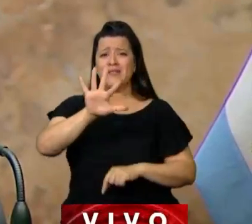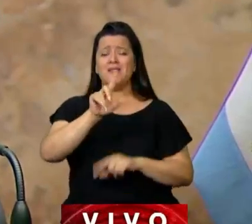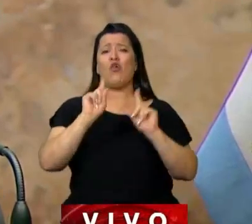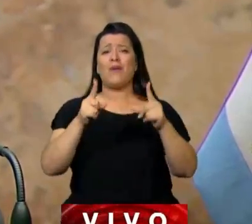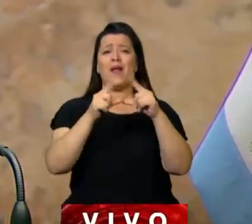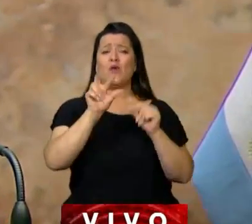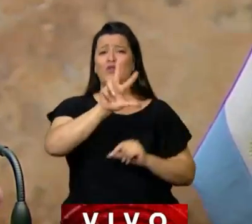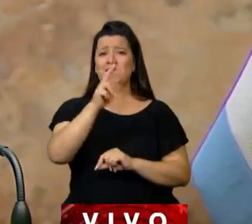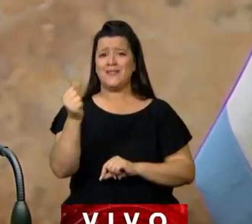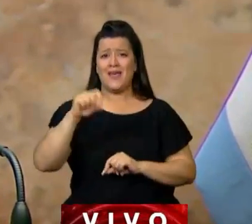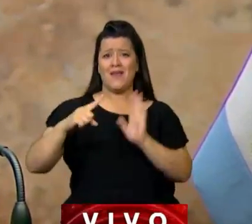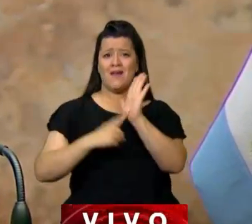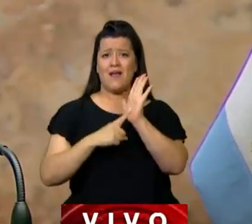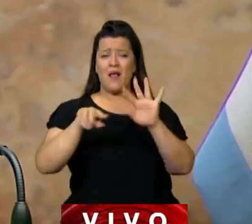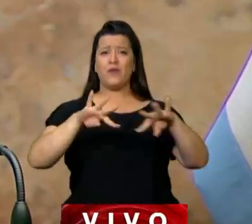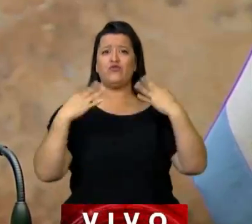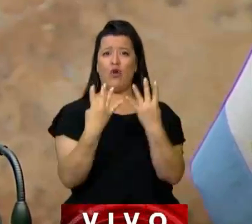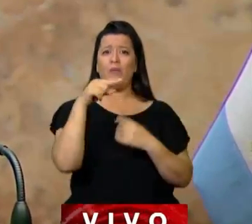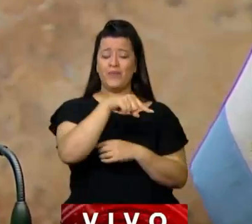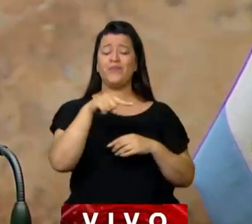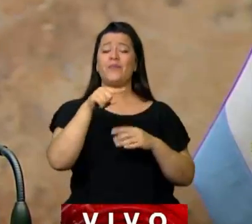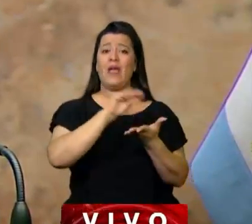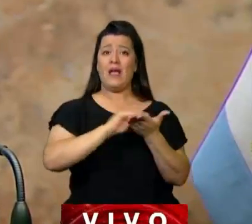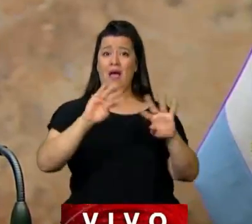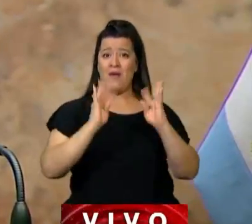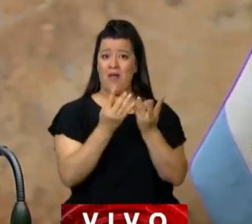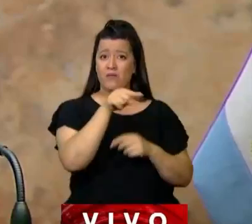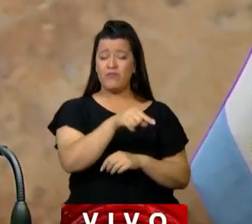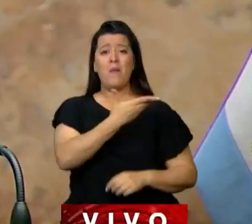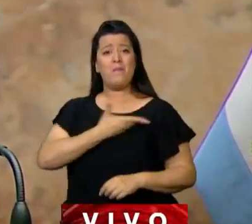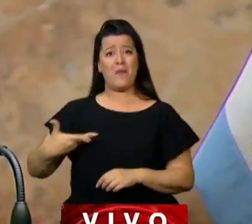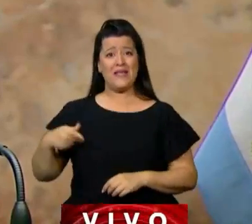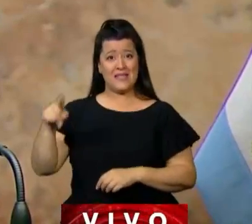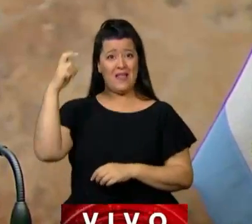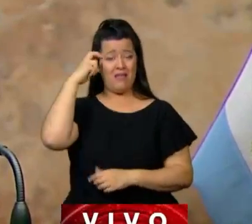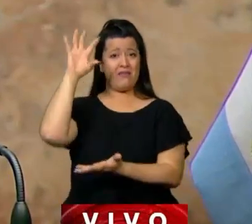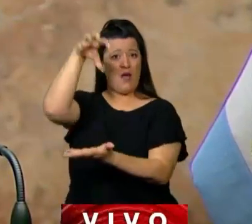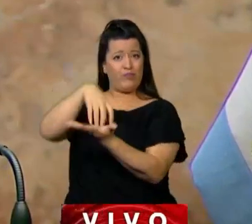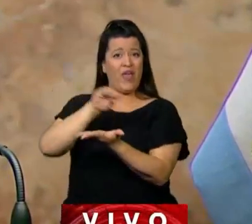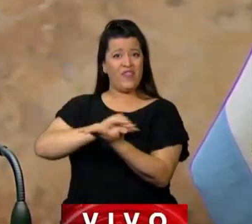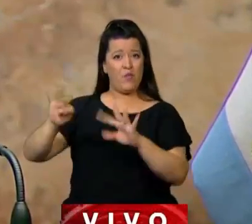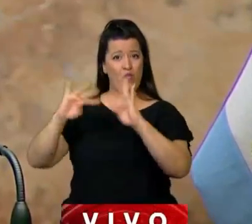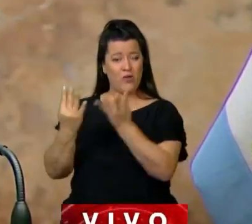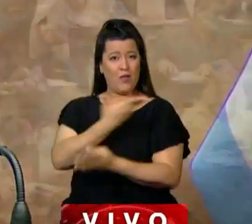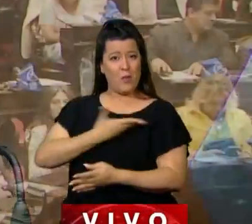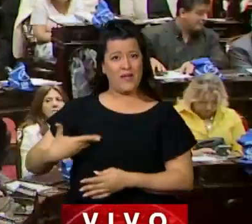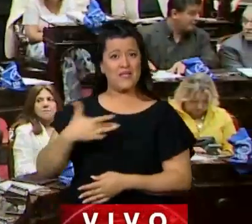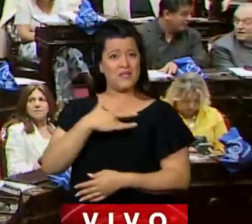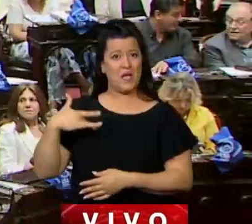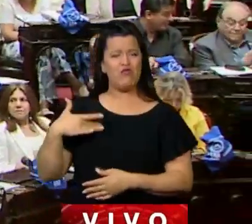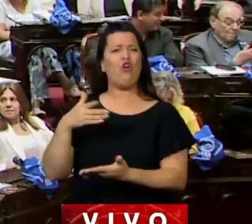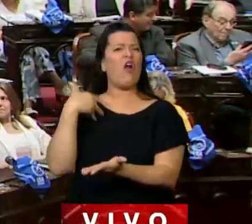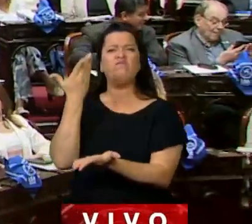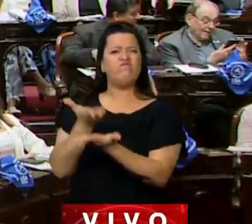36 del reglamento de la Honorable Cámara, la Presidenta de la Honorable Cámara de Diputados de la Nación resuelve.